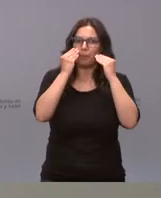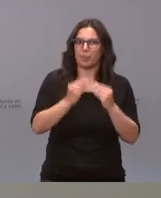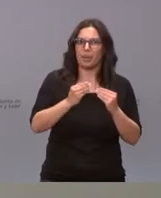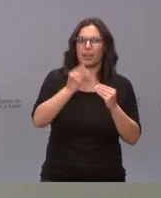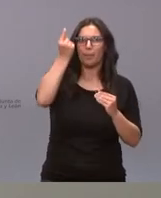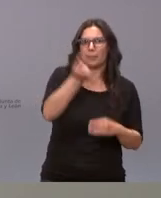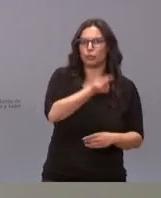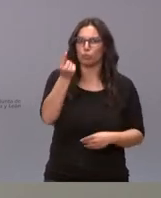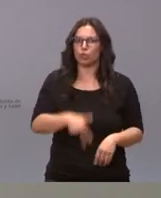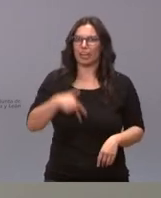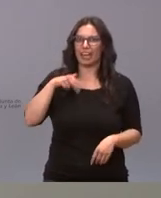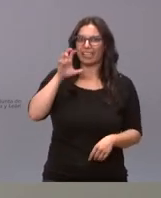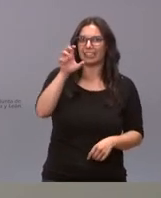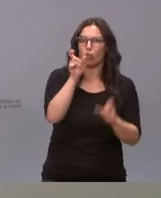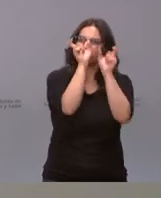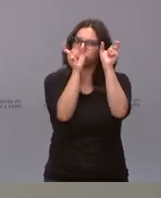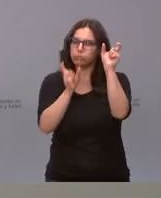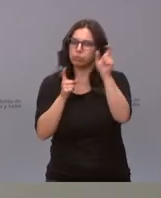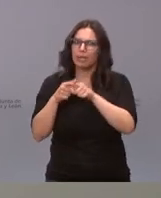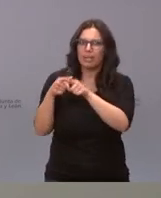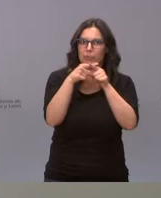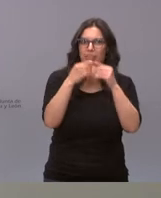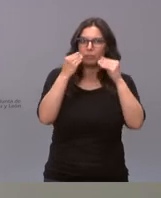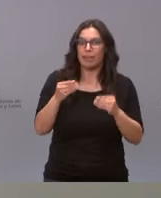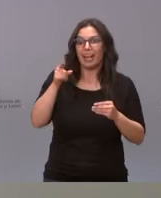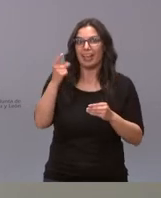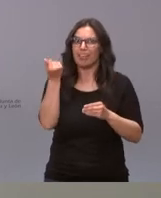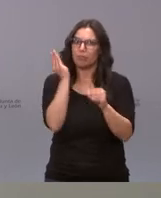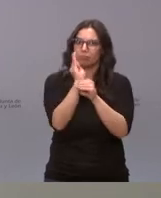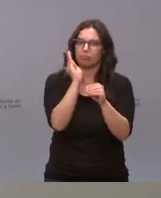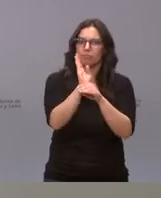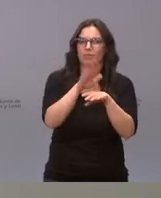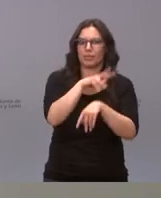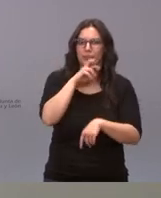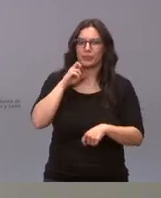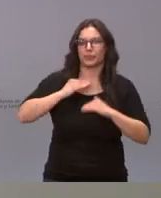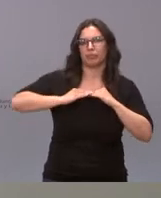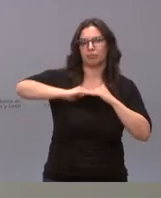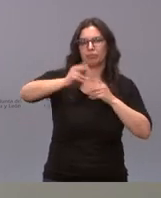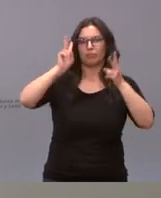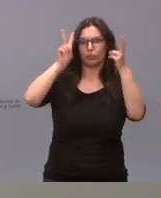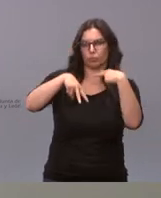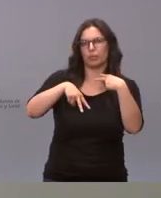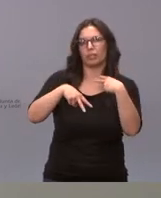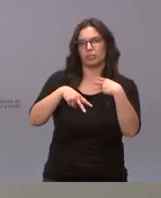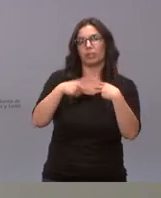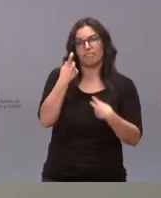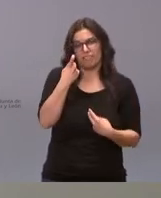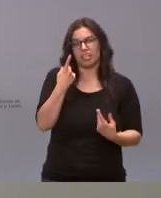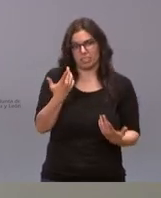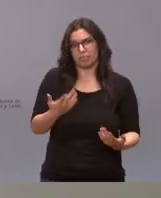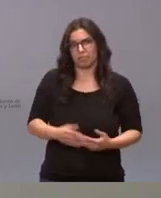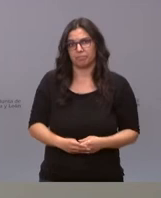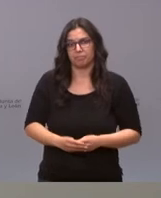los presupuestos generales del Estado y por lo tanto tienen que venir de ahí los fondos para el mantenimiento de nuestras autovías que buena falta les hace